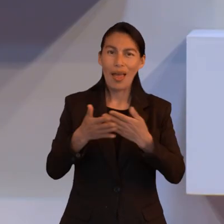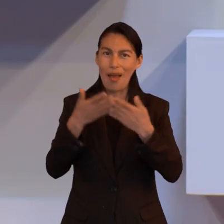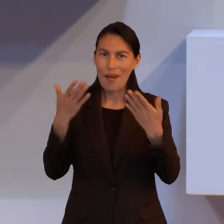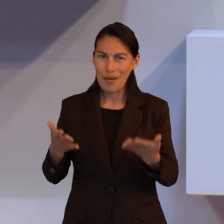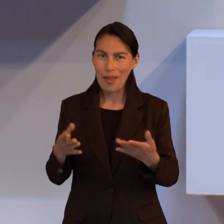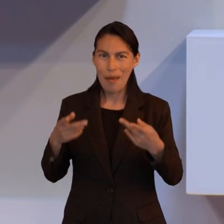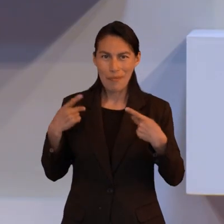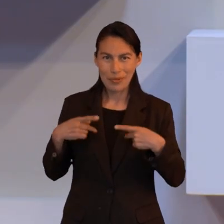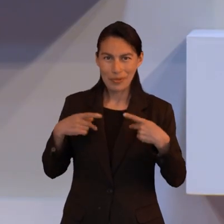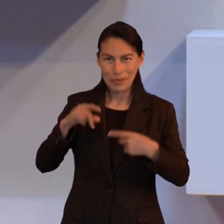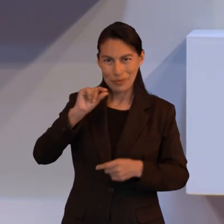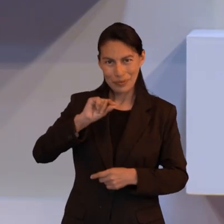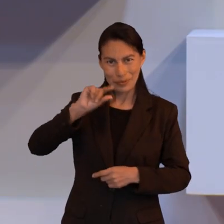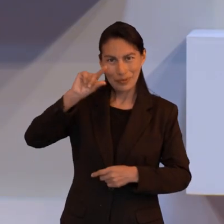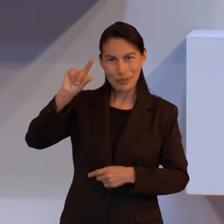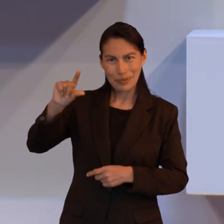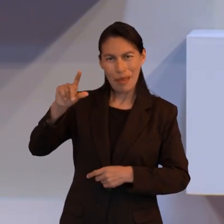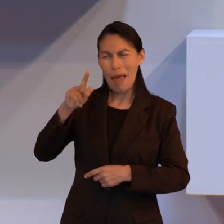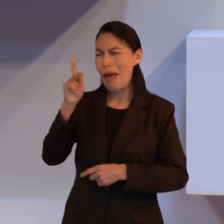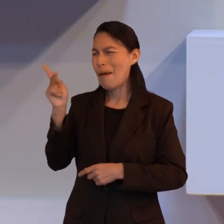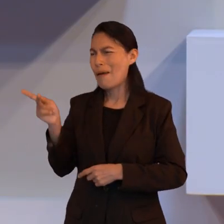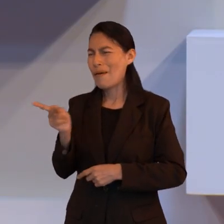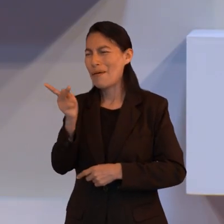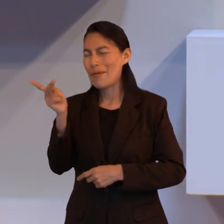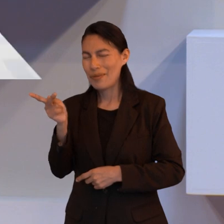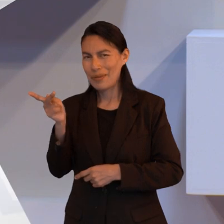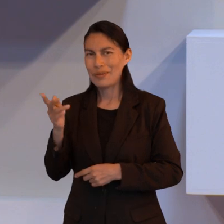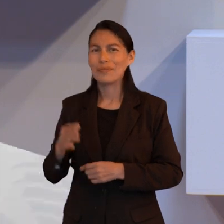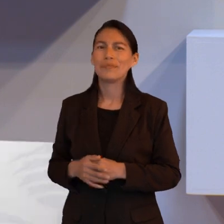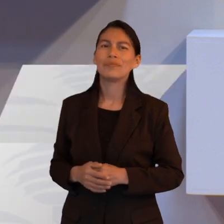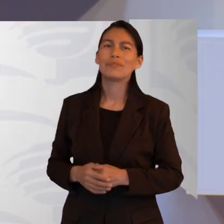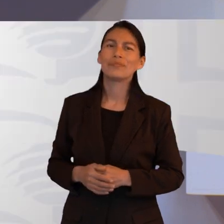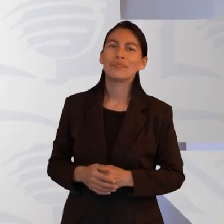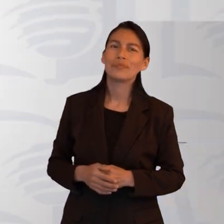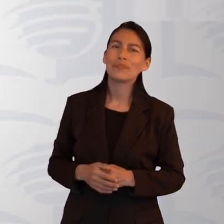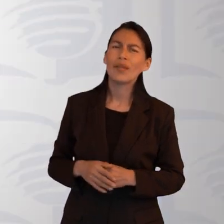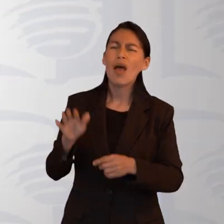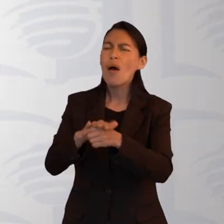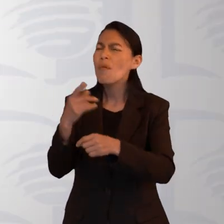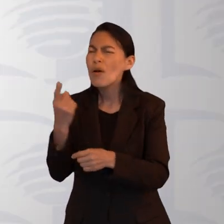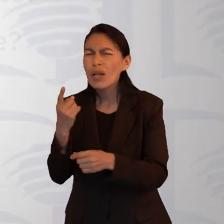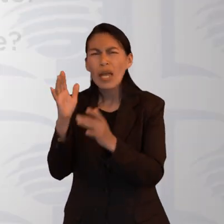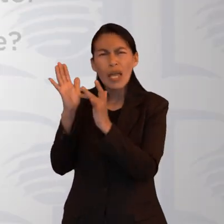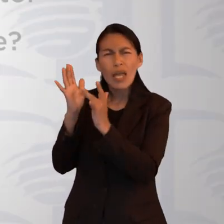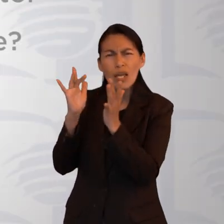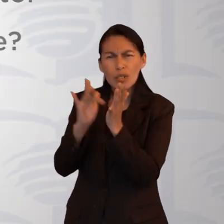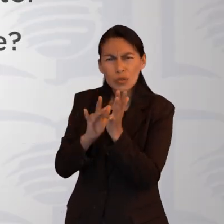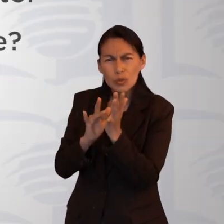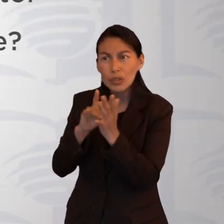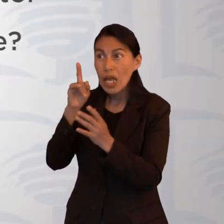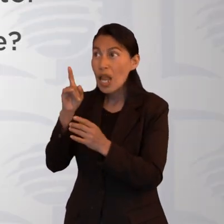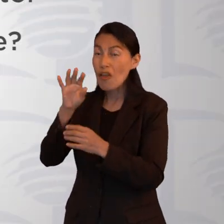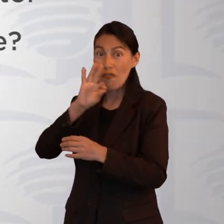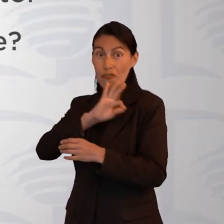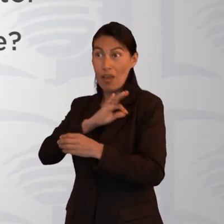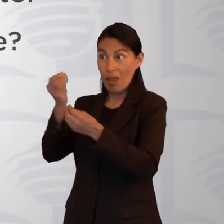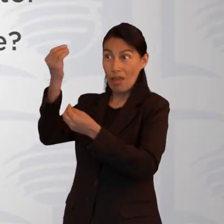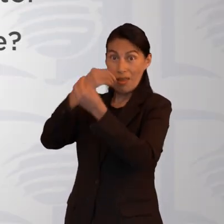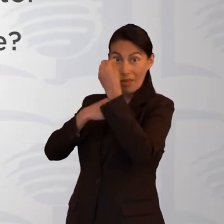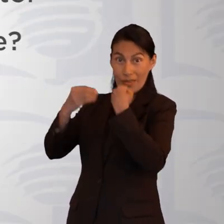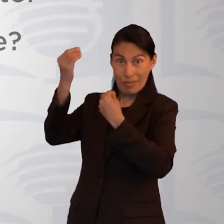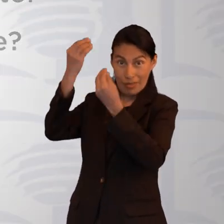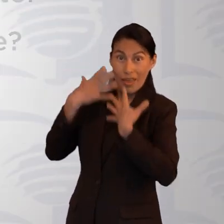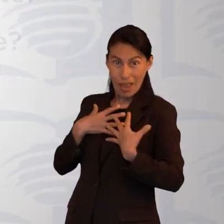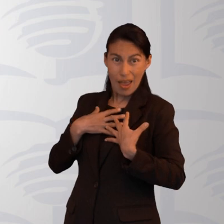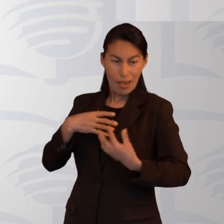bueno ahora vamos a ir con la pregunta al experto para entender un poco más de la fe y la pregunta para nuestro experto dice ¿por qué Jesús es el autor y